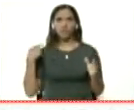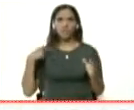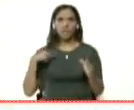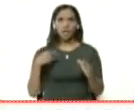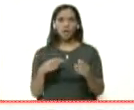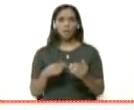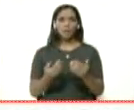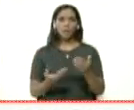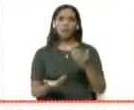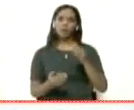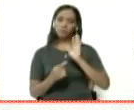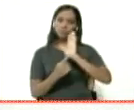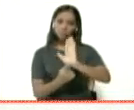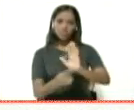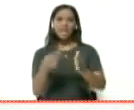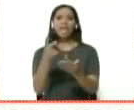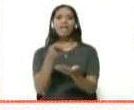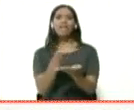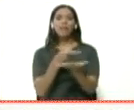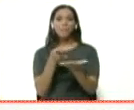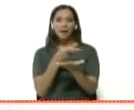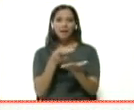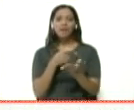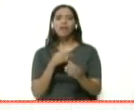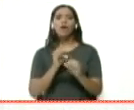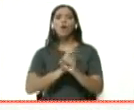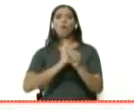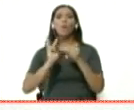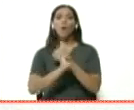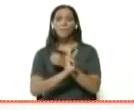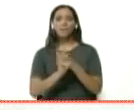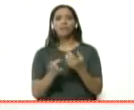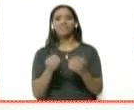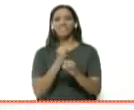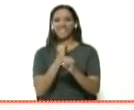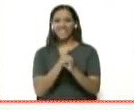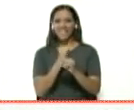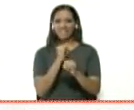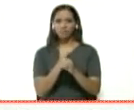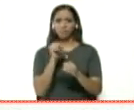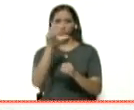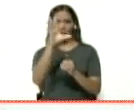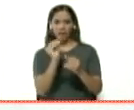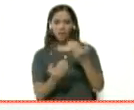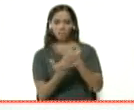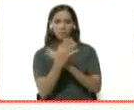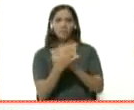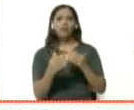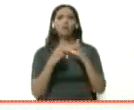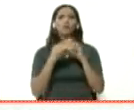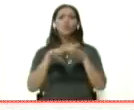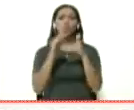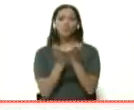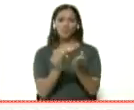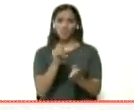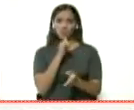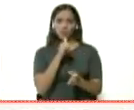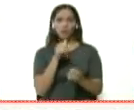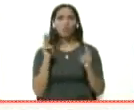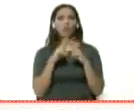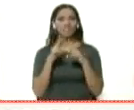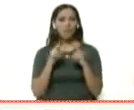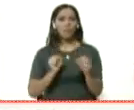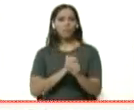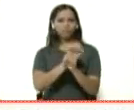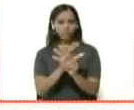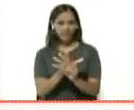colgado en la página web del Ministerio, la baja y la reproduce. Aquí lo más importante es que todo el mundo esté informado. Si sabemos, conocemos el virus y